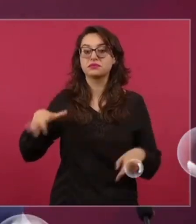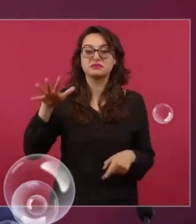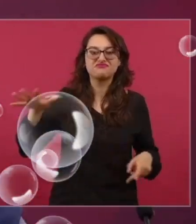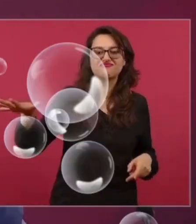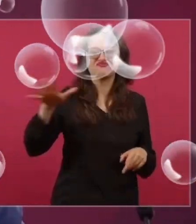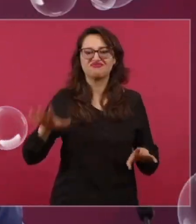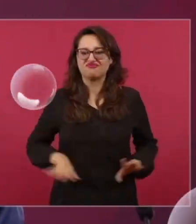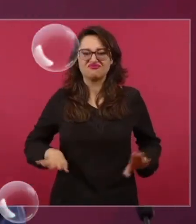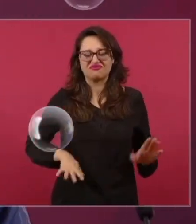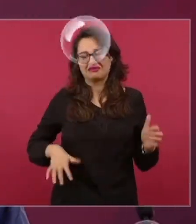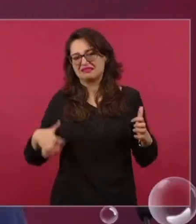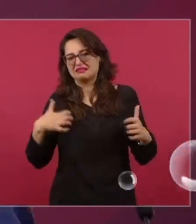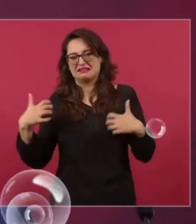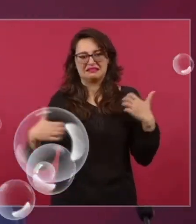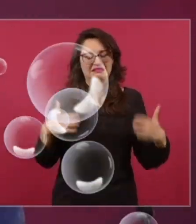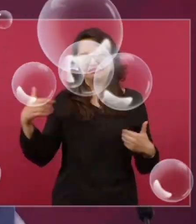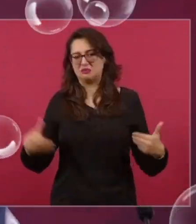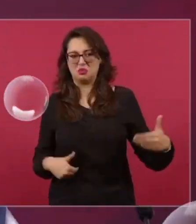Que traía mal humor, decían.